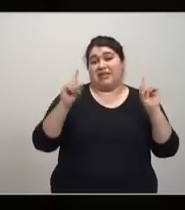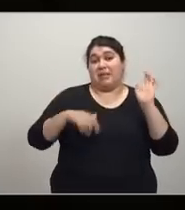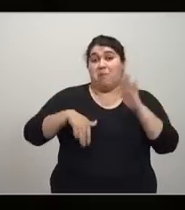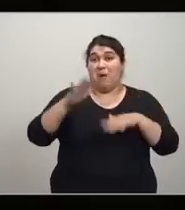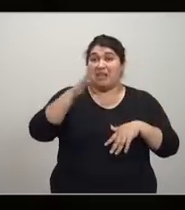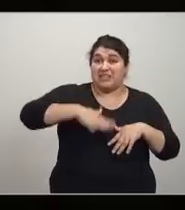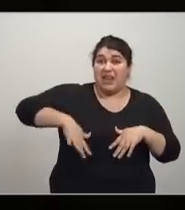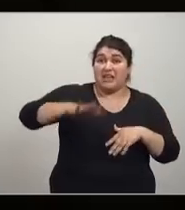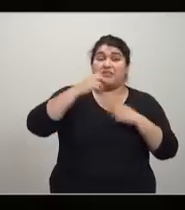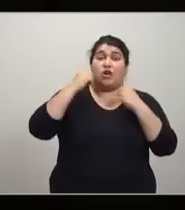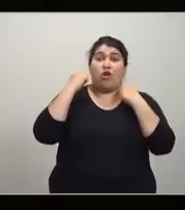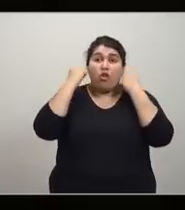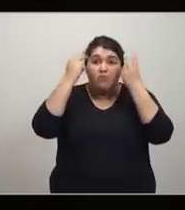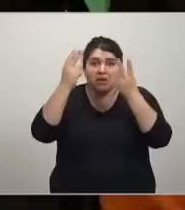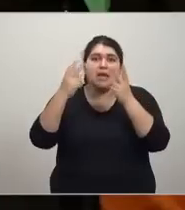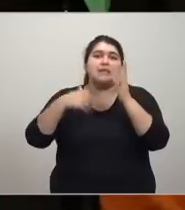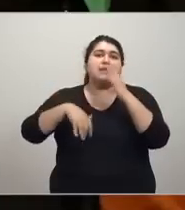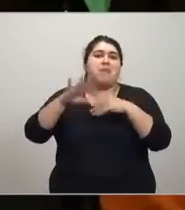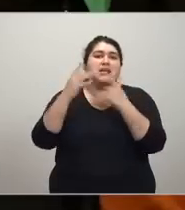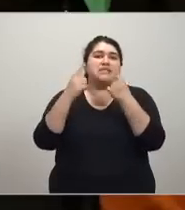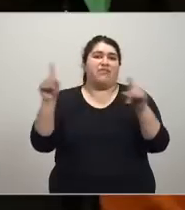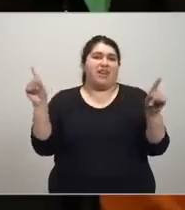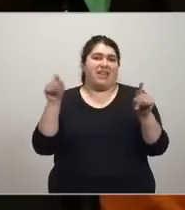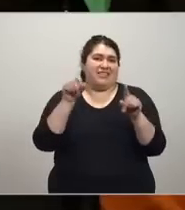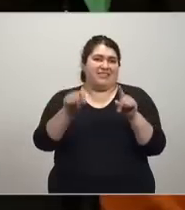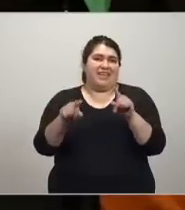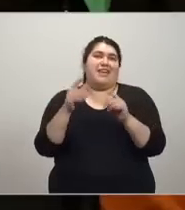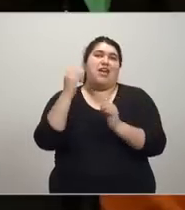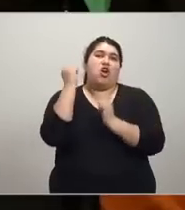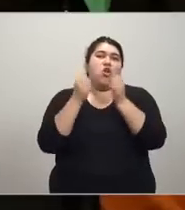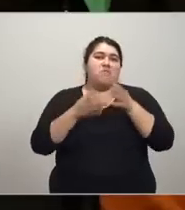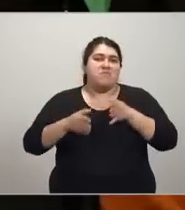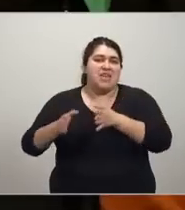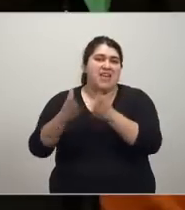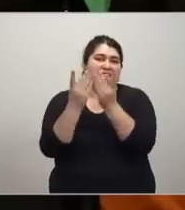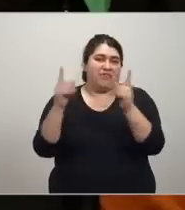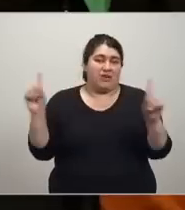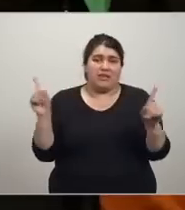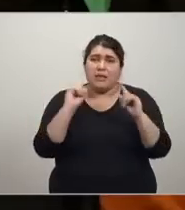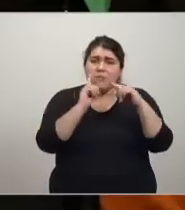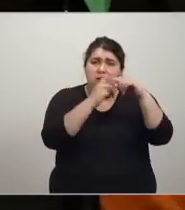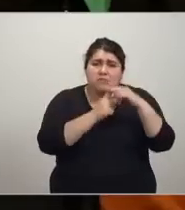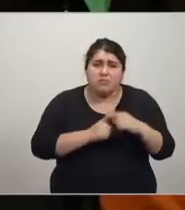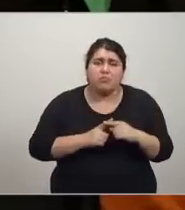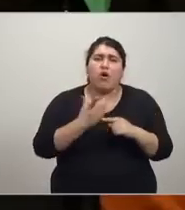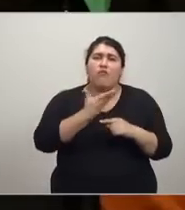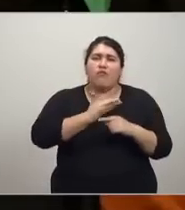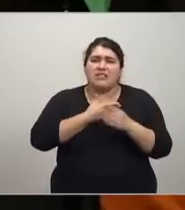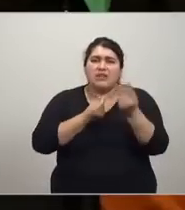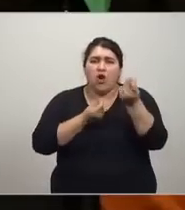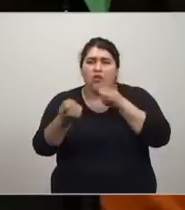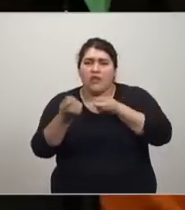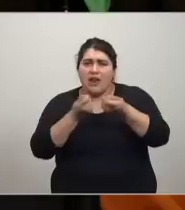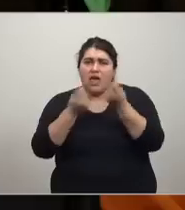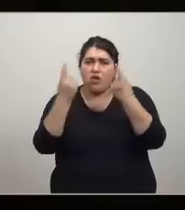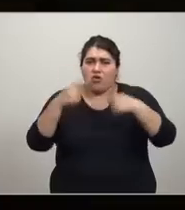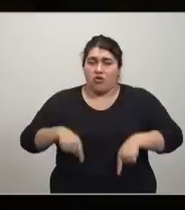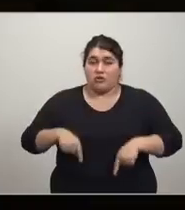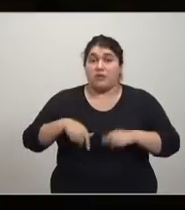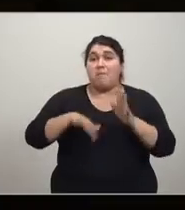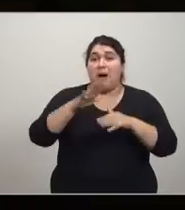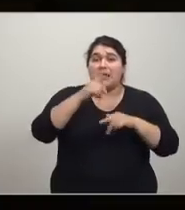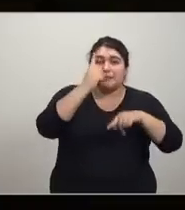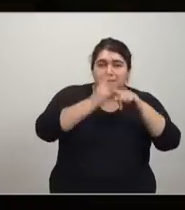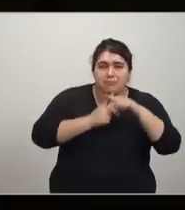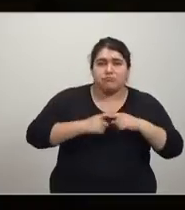necesitaba una nueva narrativa con la cual legitimarse y se basó en los mismos métodos matemáticos de físicos e ingenieros para demostrar con teoremas y